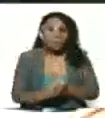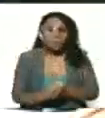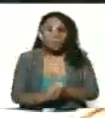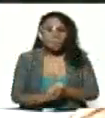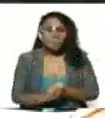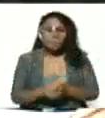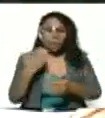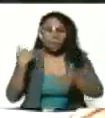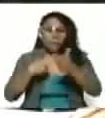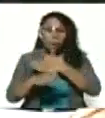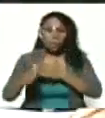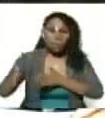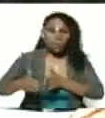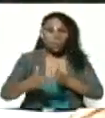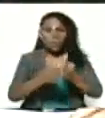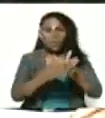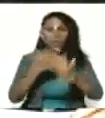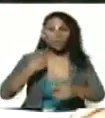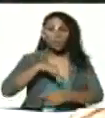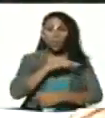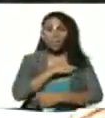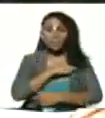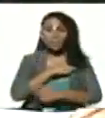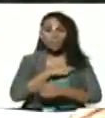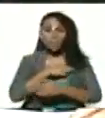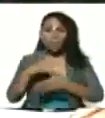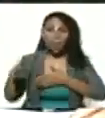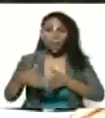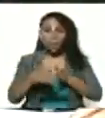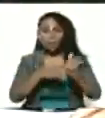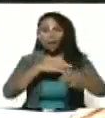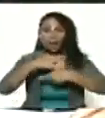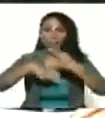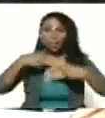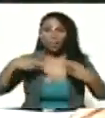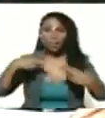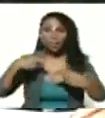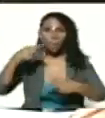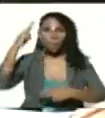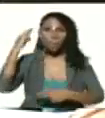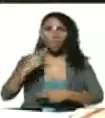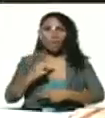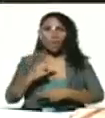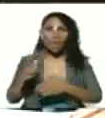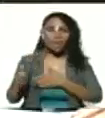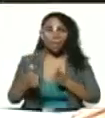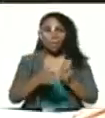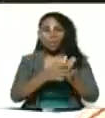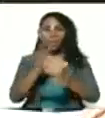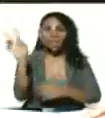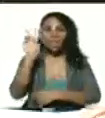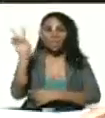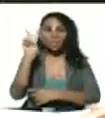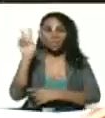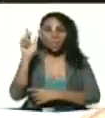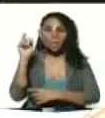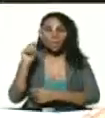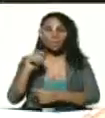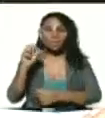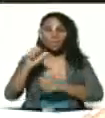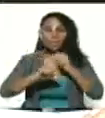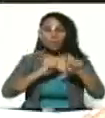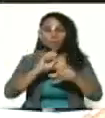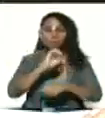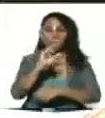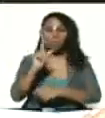que vamos transitando. Nuestro camino. El camino de la revolución bolivariana. El camino de la Venezuela del siglo XXI.